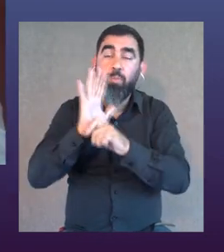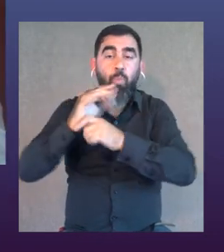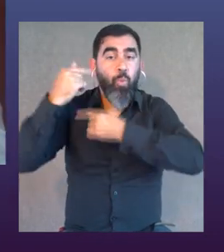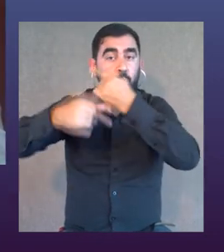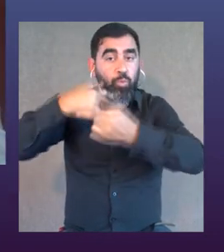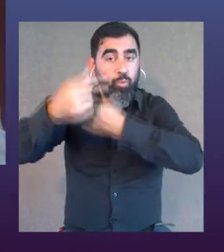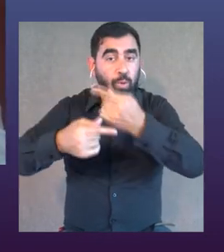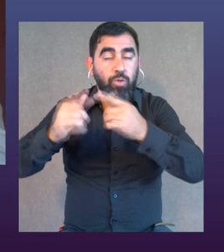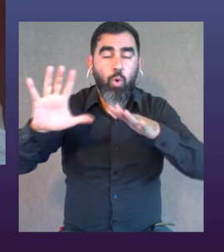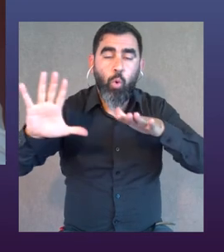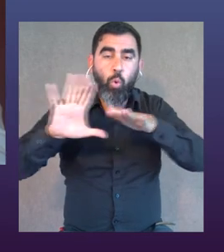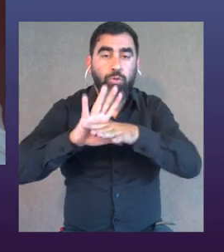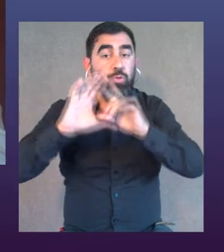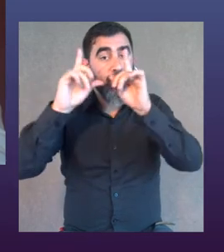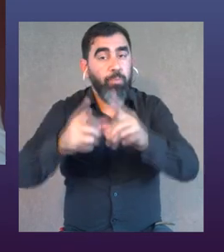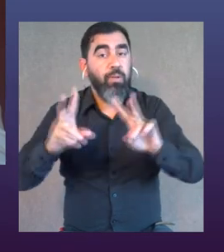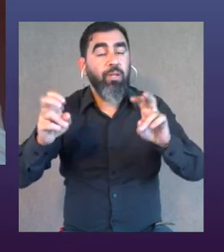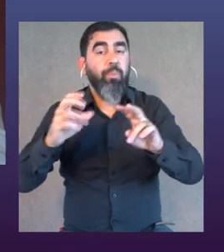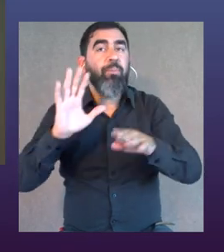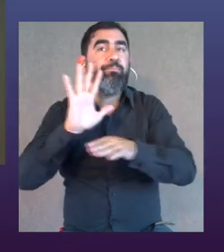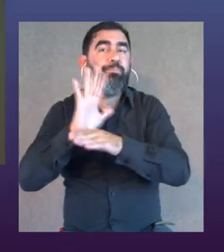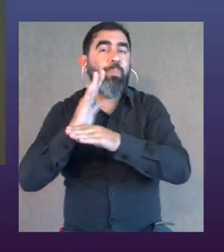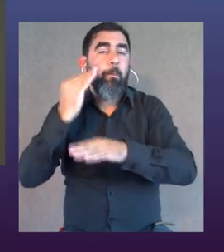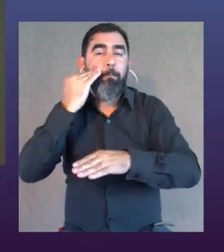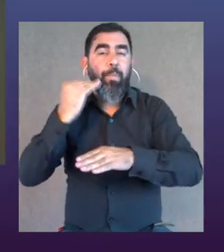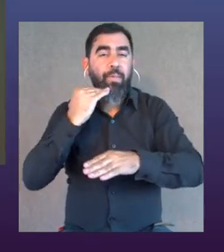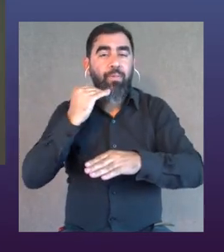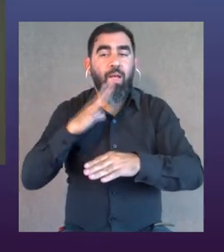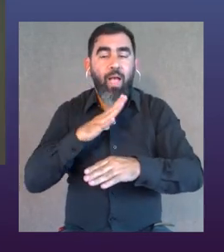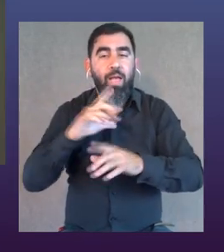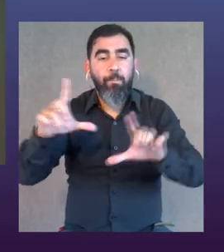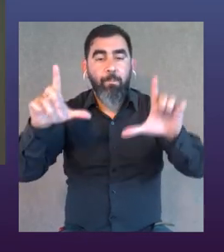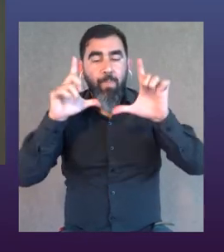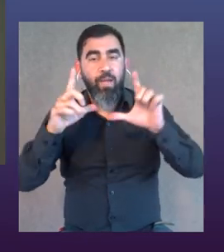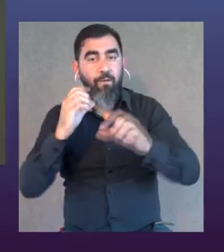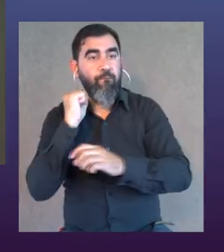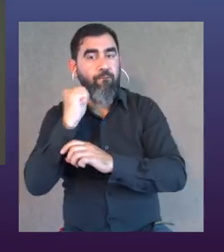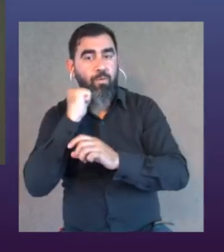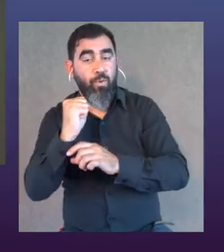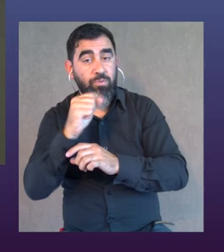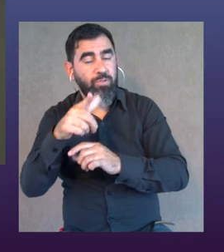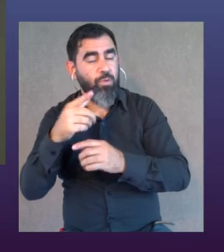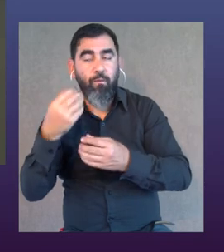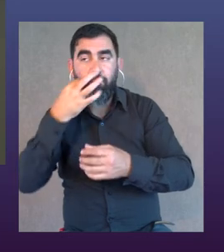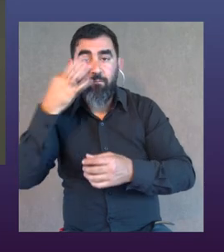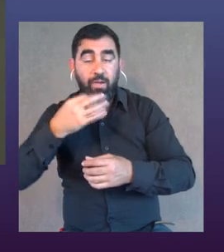seguir y coincido fuertemente en esto de los padrinos, ¿no? En esto de que hayan figuras que traccionen, me parece